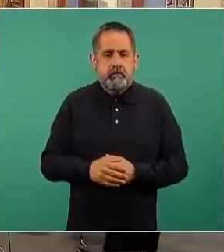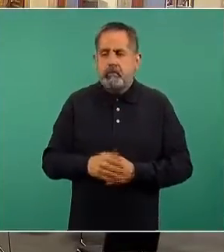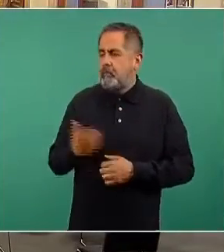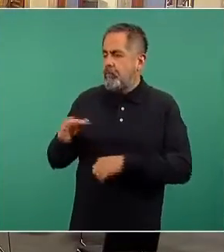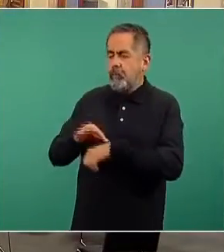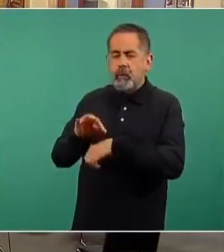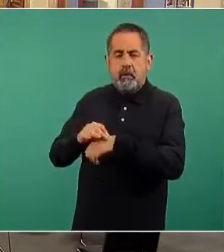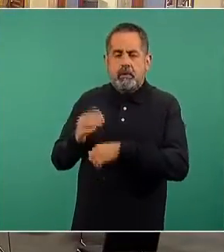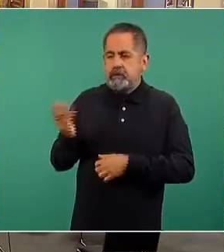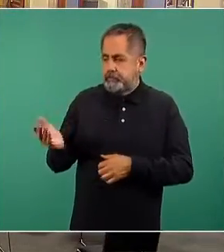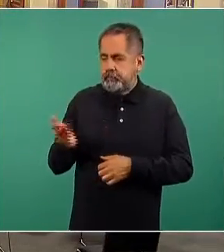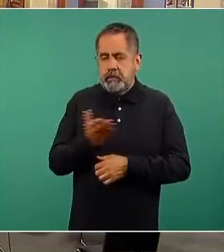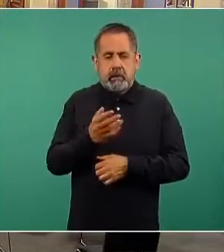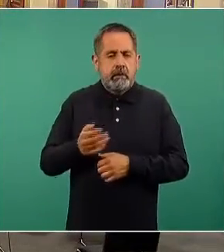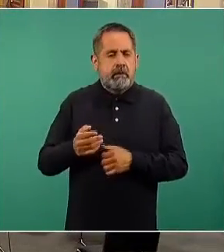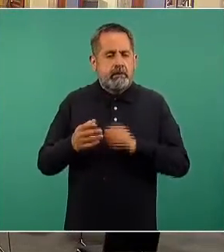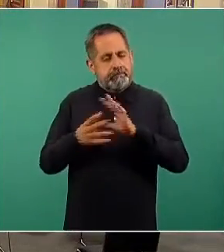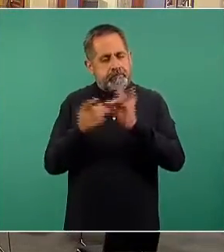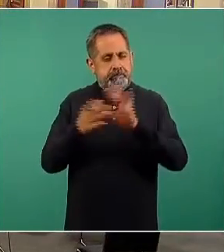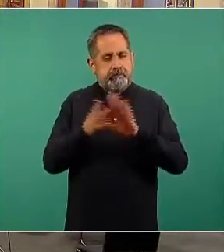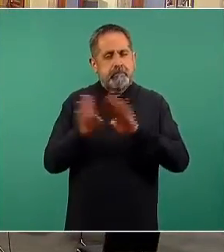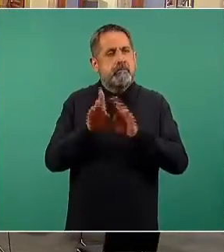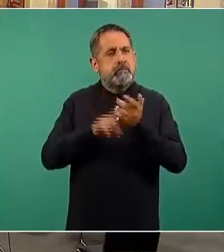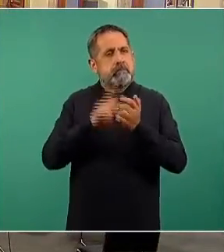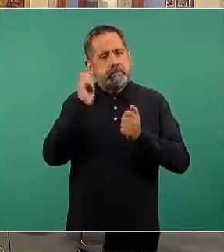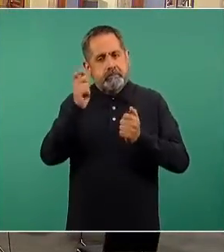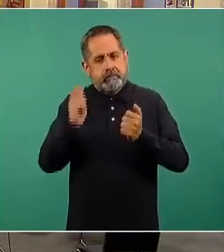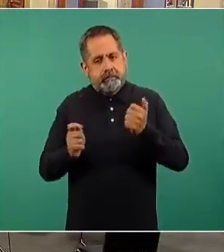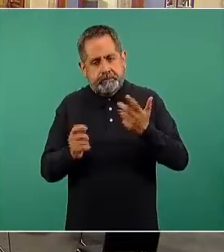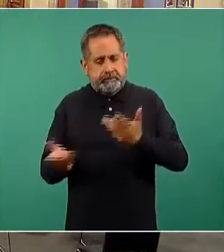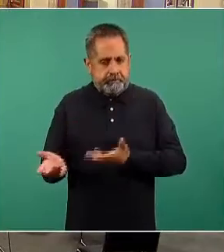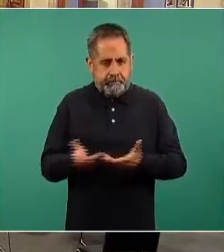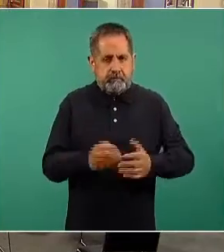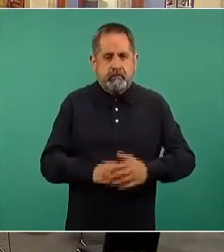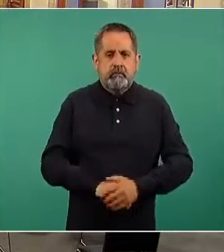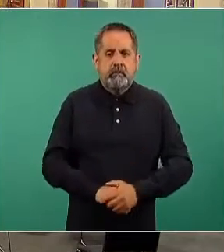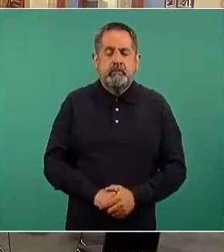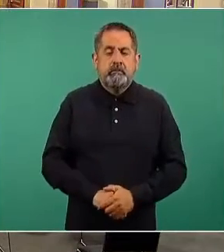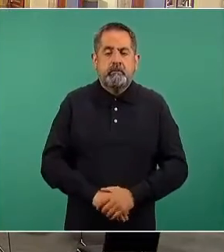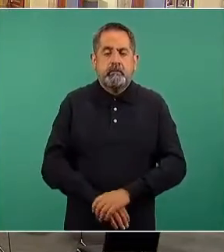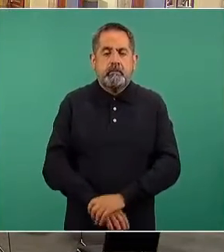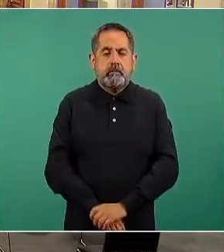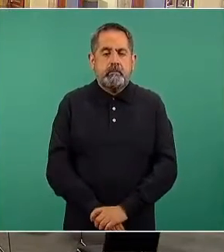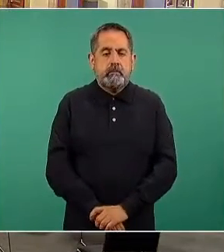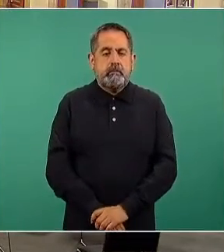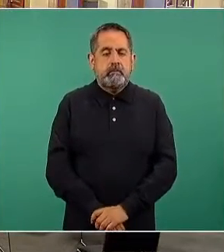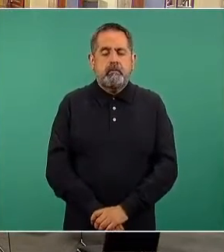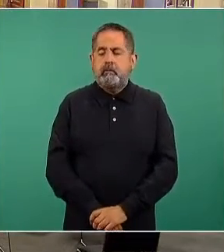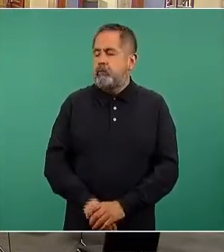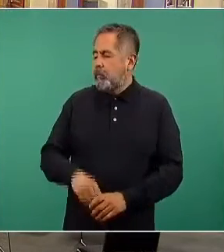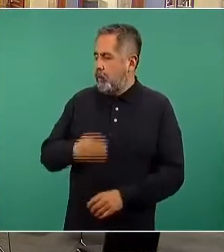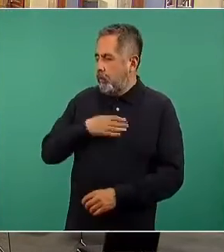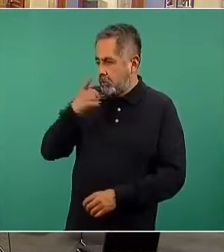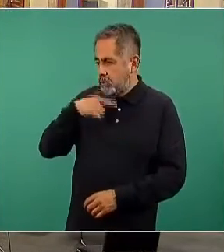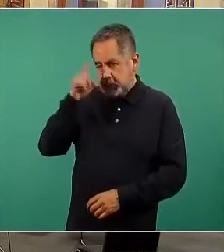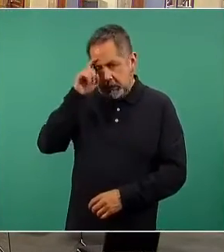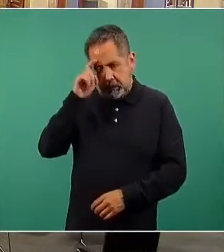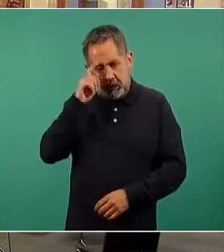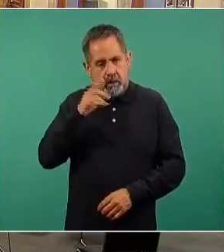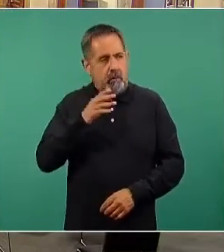Alomía, si es tan amable de presentar el primer segmento. Con mucho gusto, doctor López-Gaten. Muy buenas noches tengan